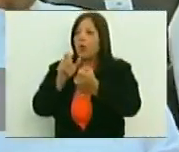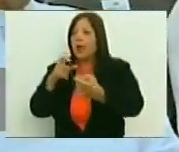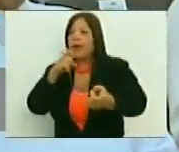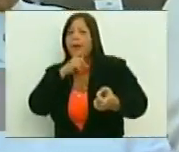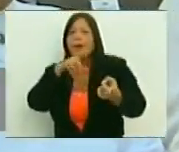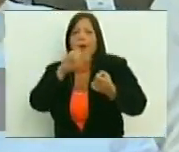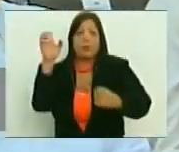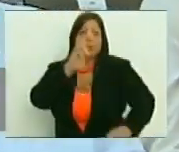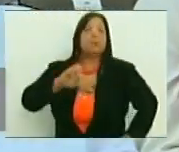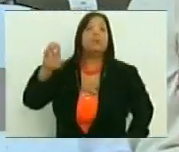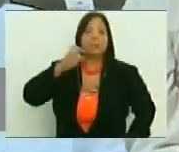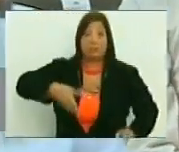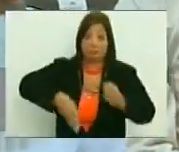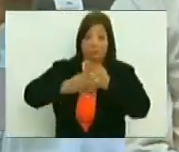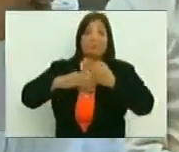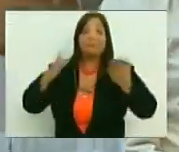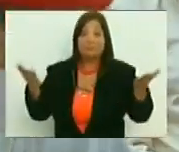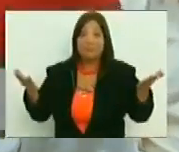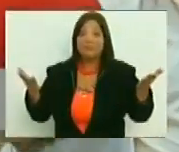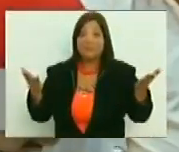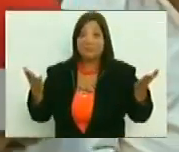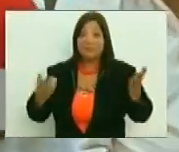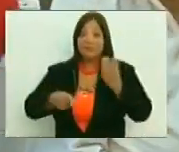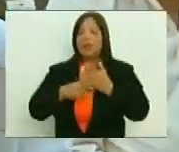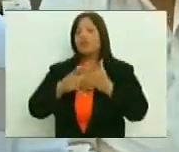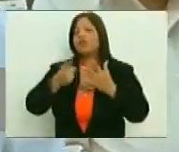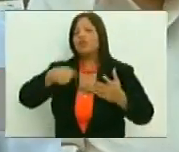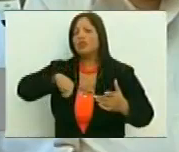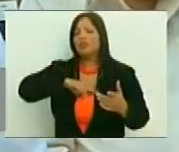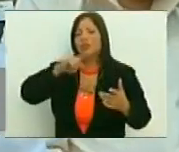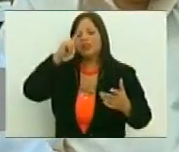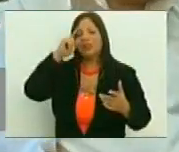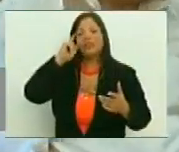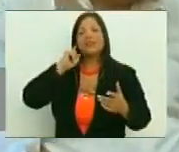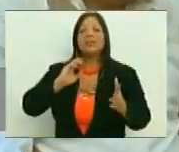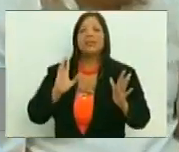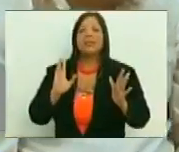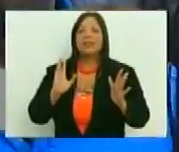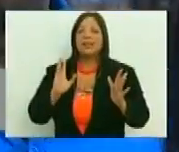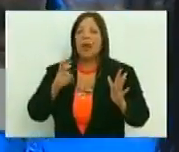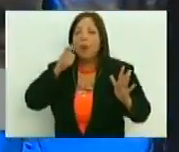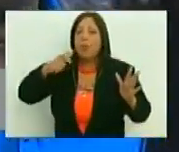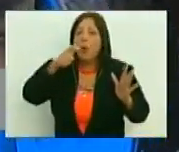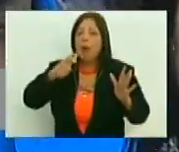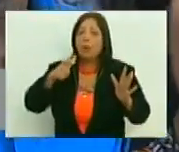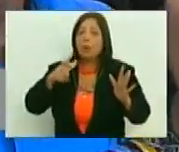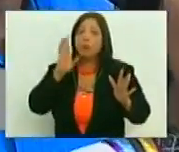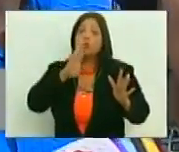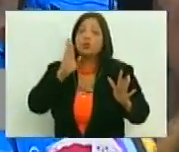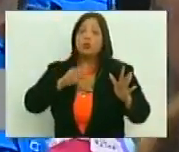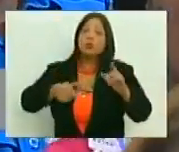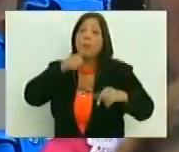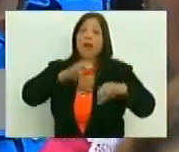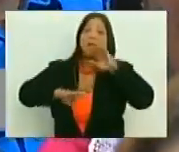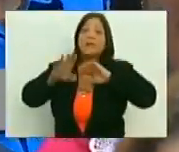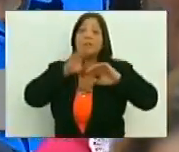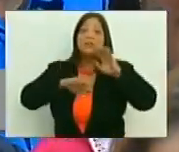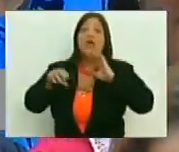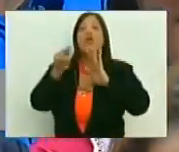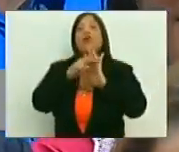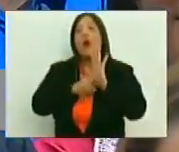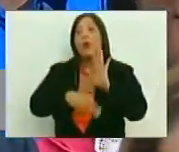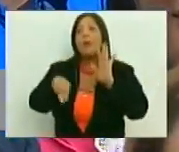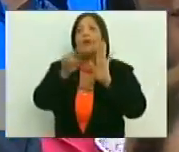¿Ven? Es así de ver. Entonces nosotros, y los pueblos pervertidos son los que más necesitan normas,